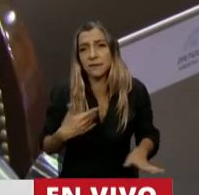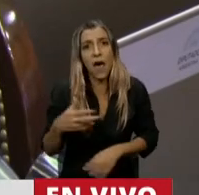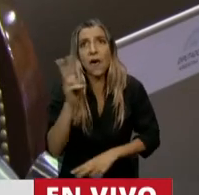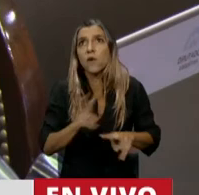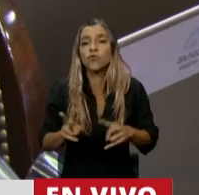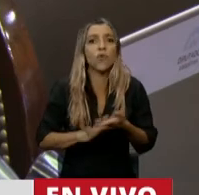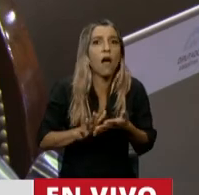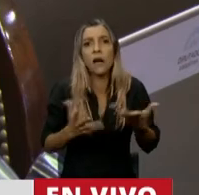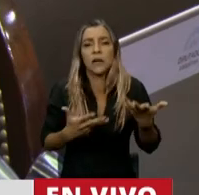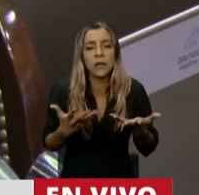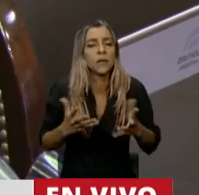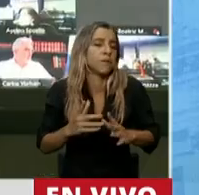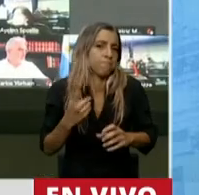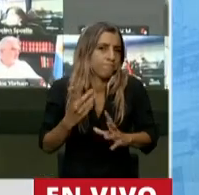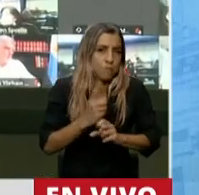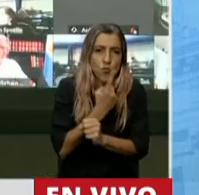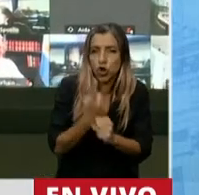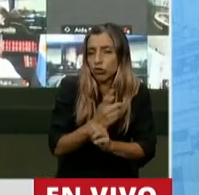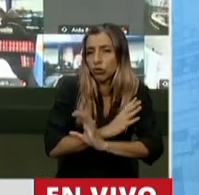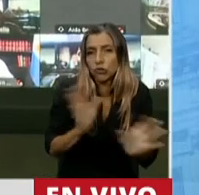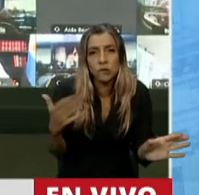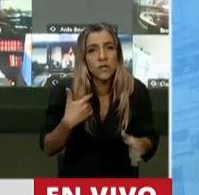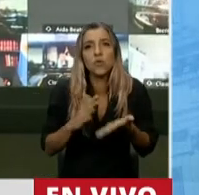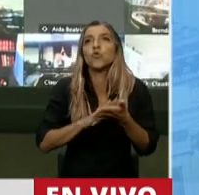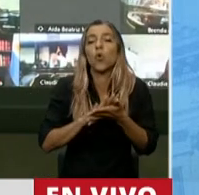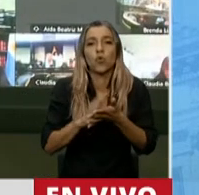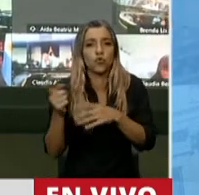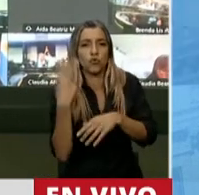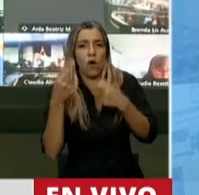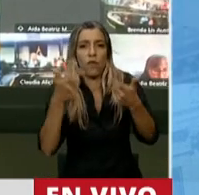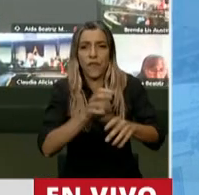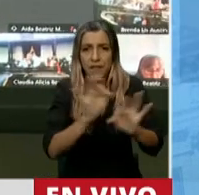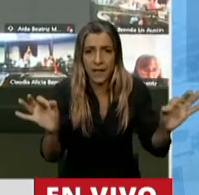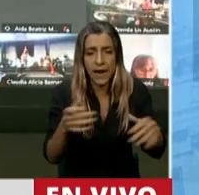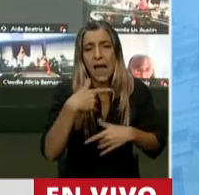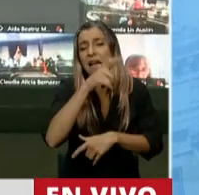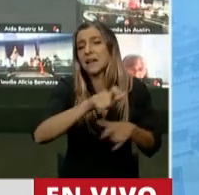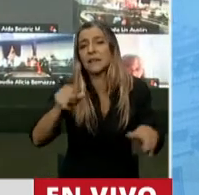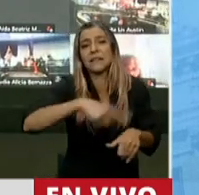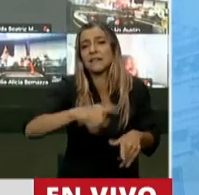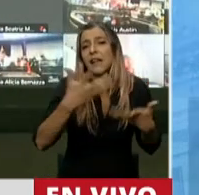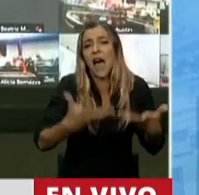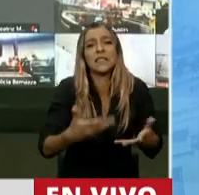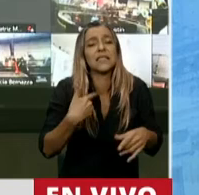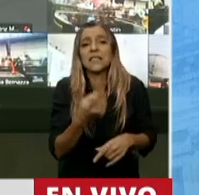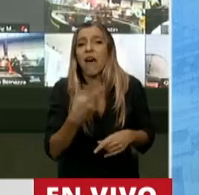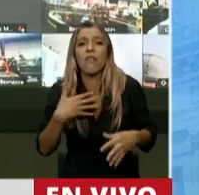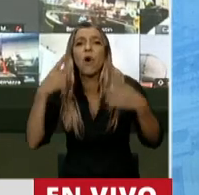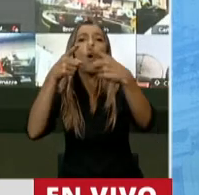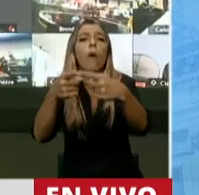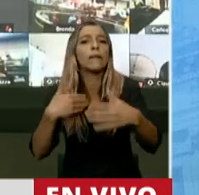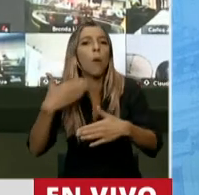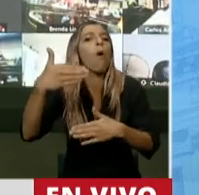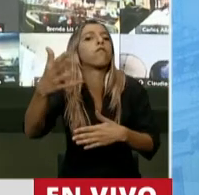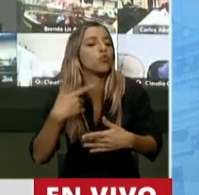encuentra, está cansada de que no le pongamos un horizonte concreto y nos